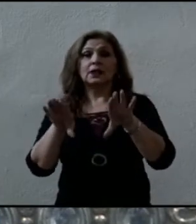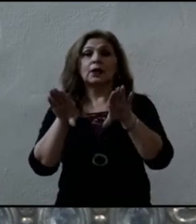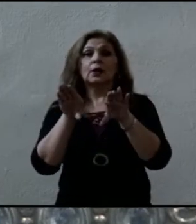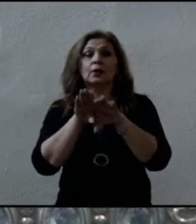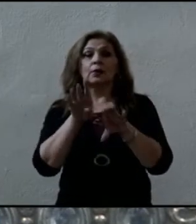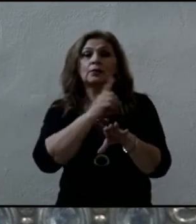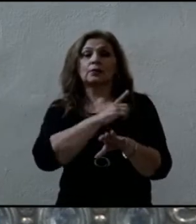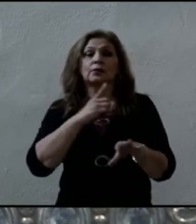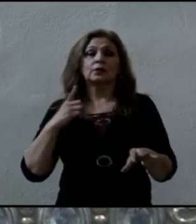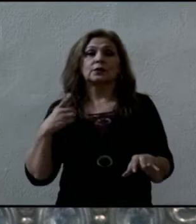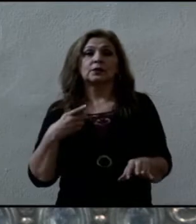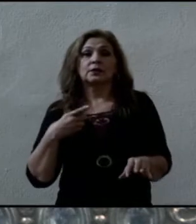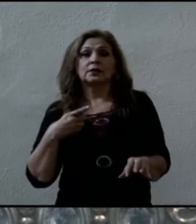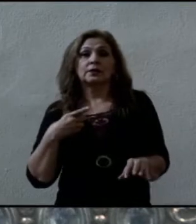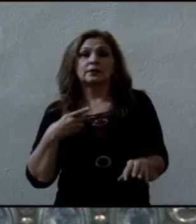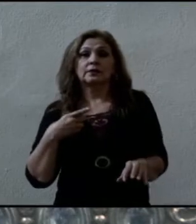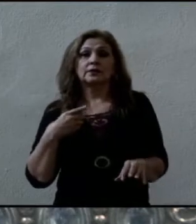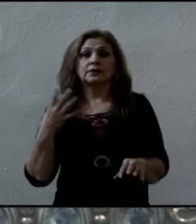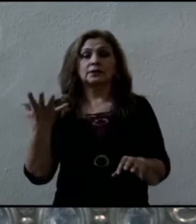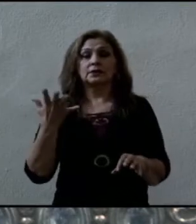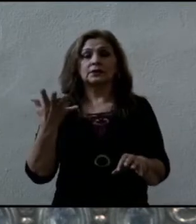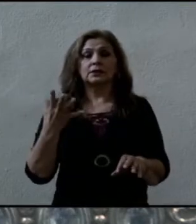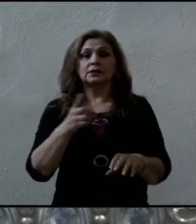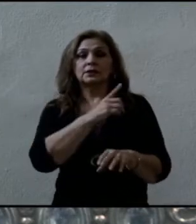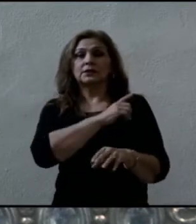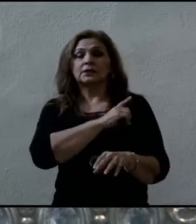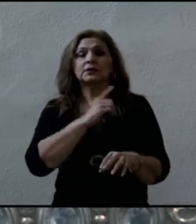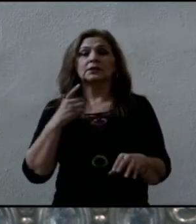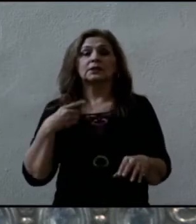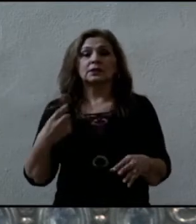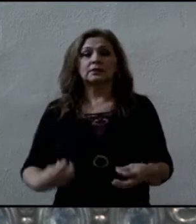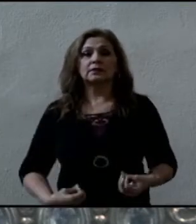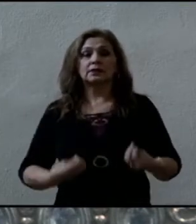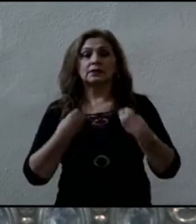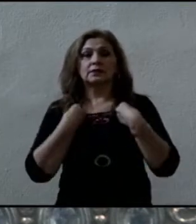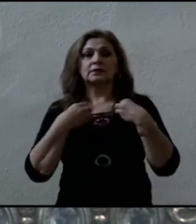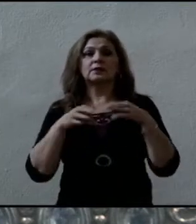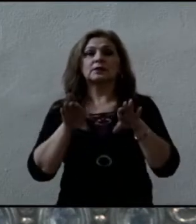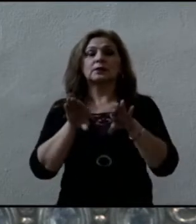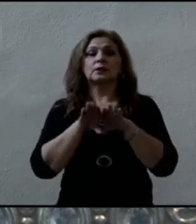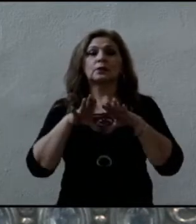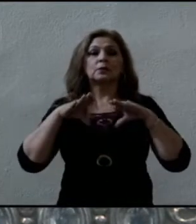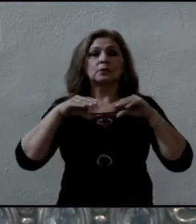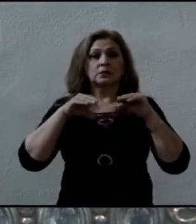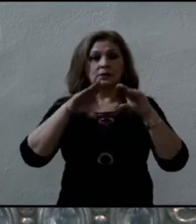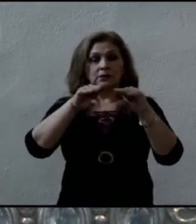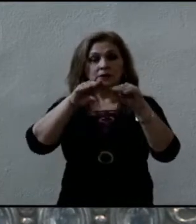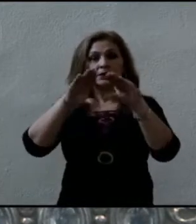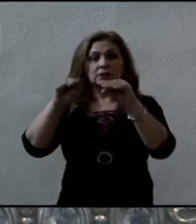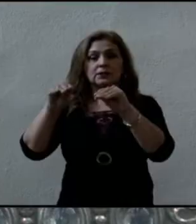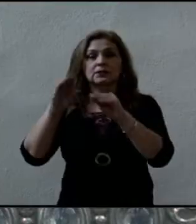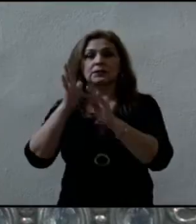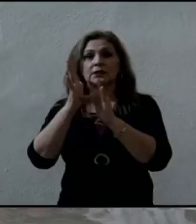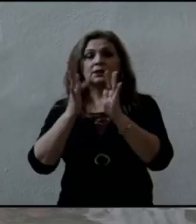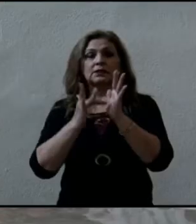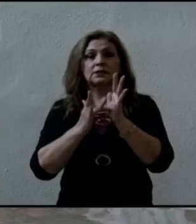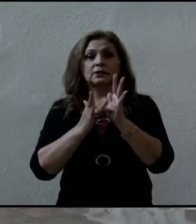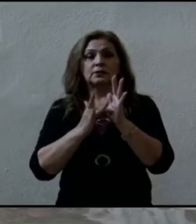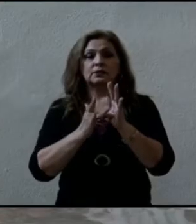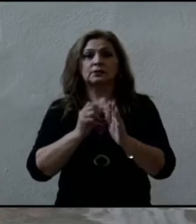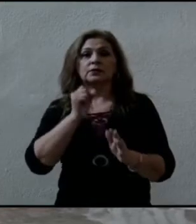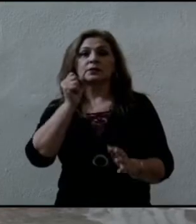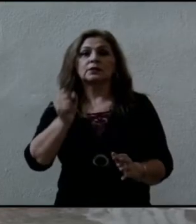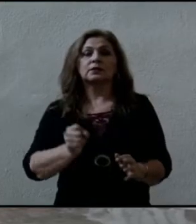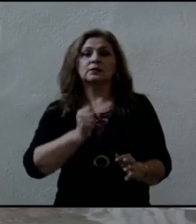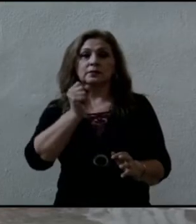ser y cómo hay que vivir. vivir. Esta es la enseñanza del pastor. Es la